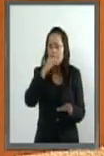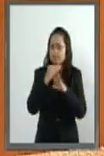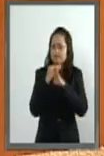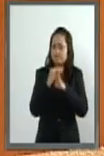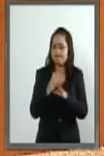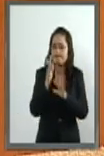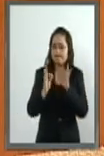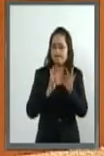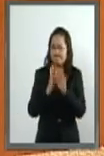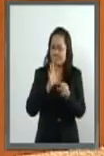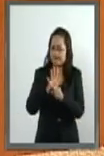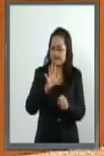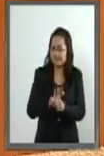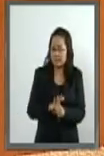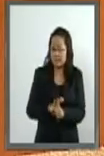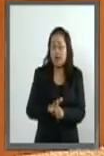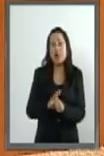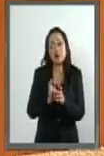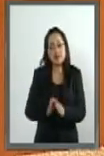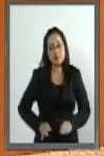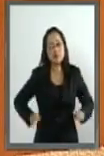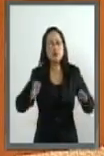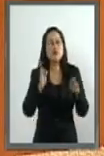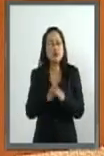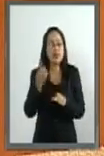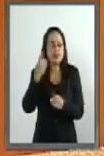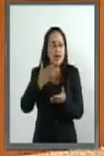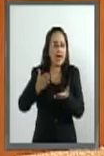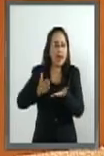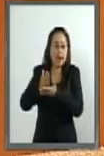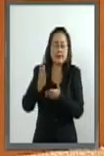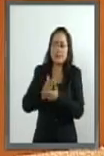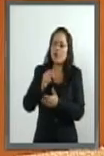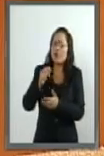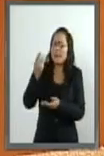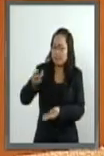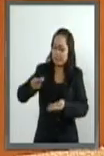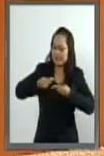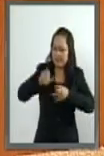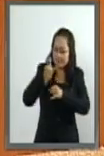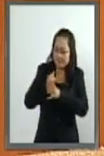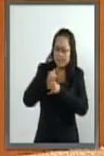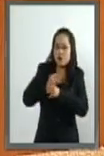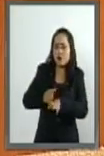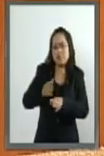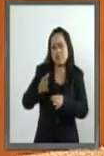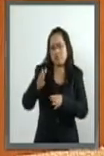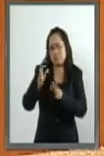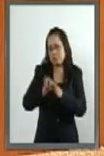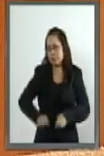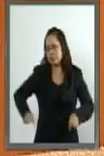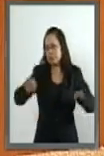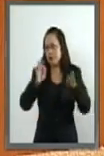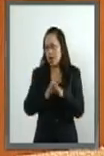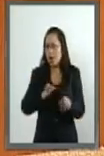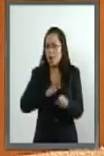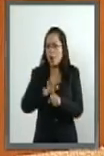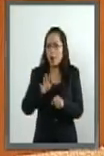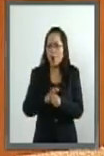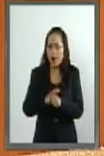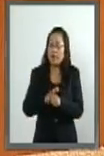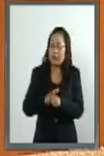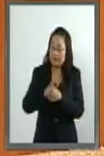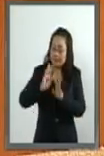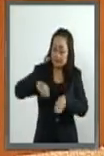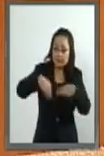eficaz, es necesario garantizar el acceso a información vital y a productos básicos como son